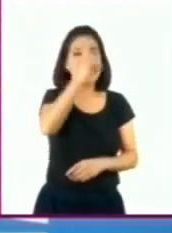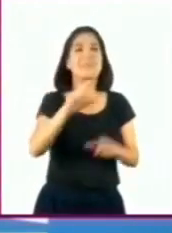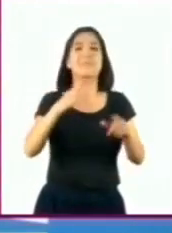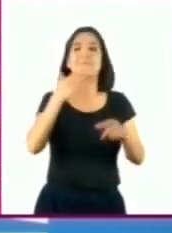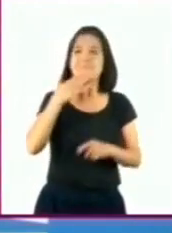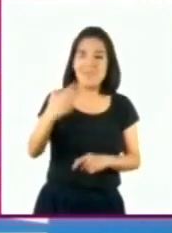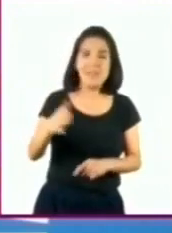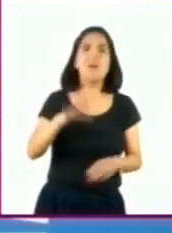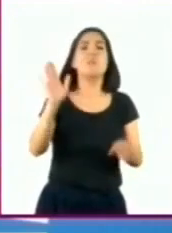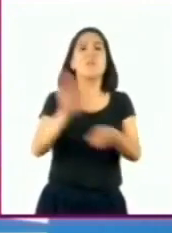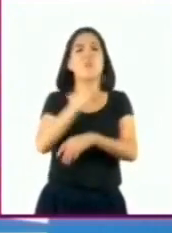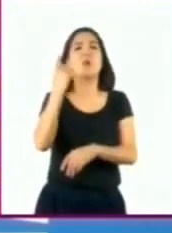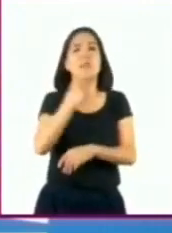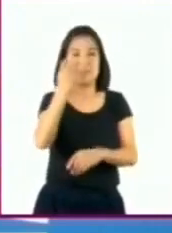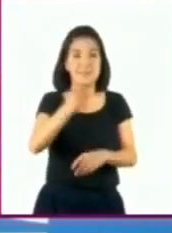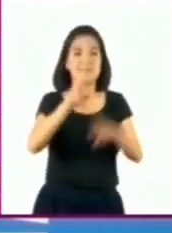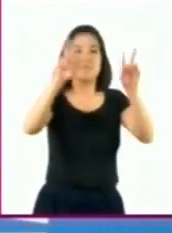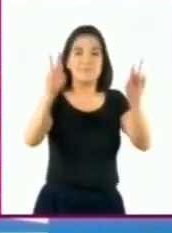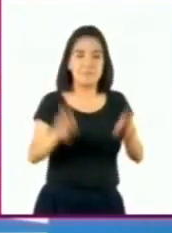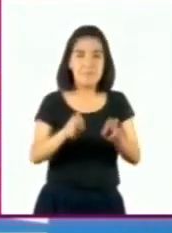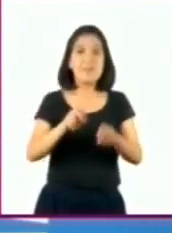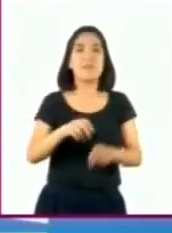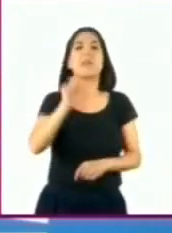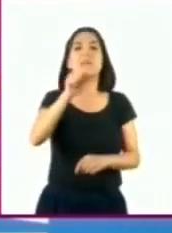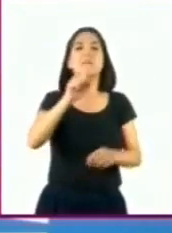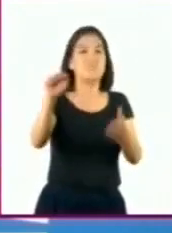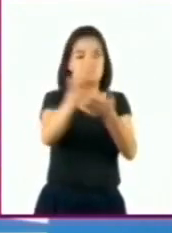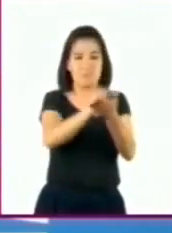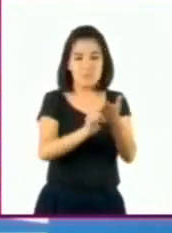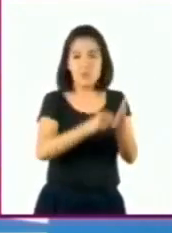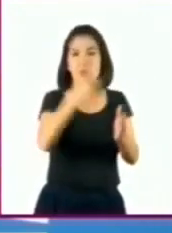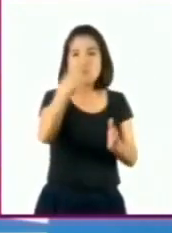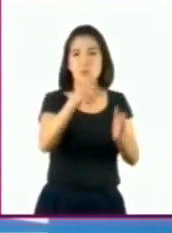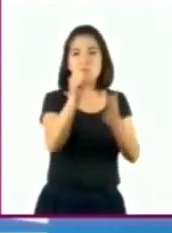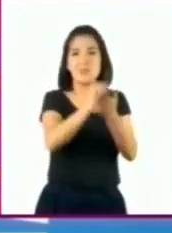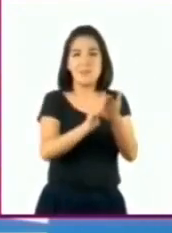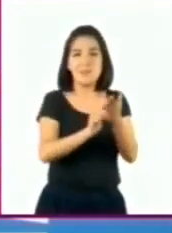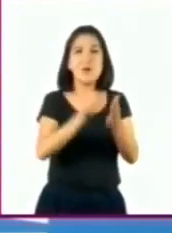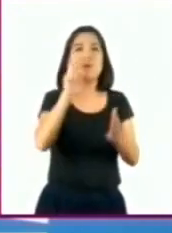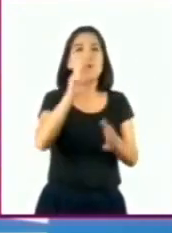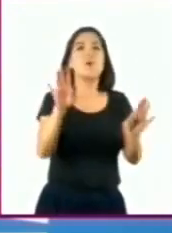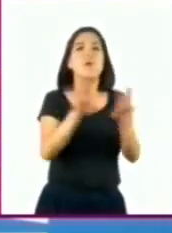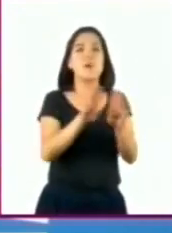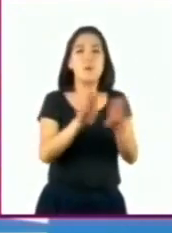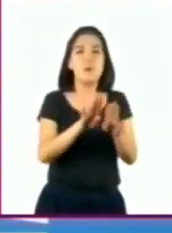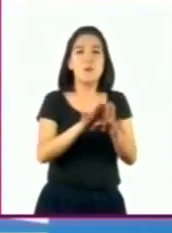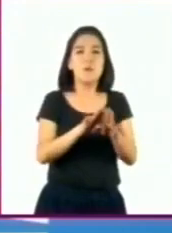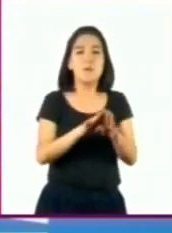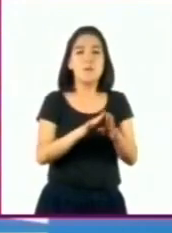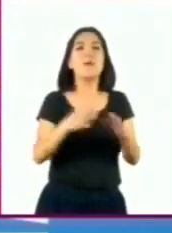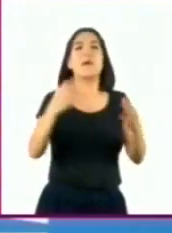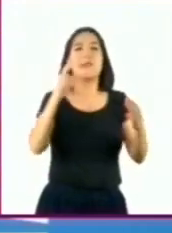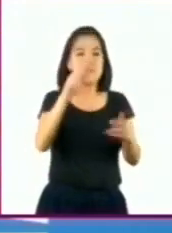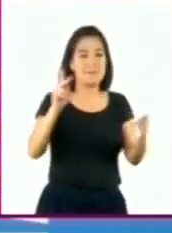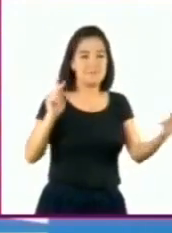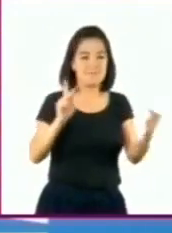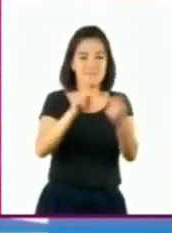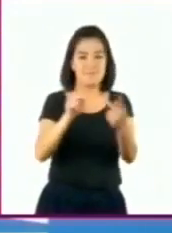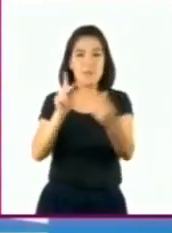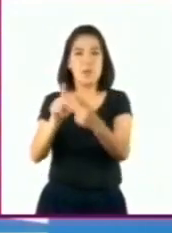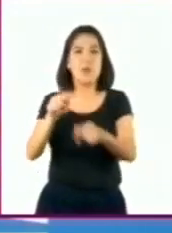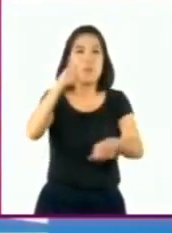porque a esa frase le corresponde un símbolo. Este símbolo que aparece nos sirve para comparar dos